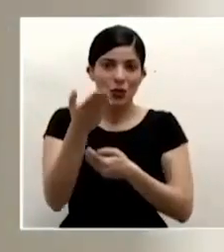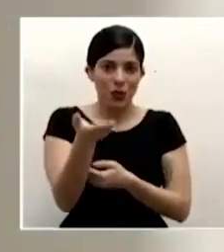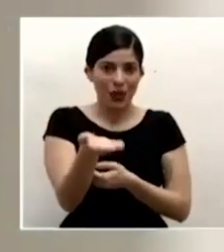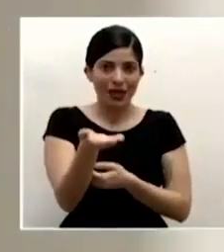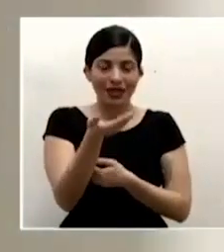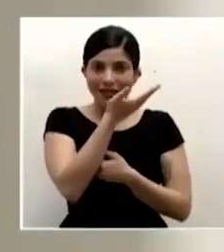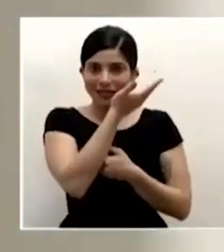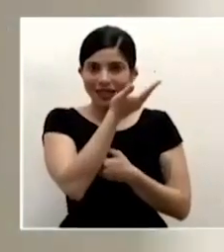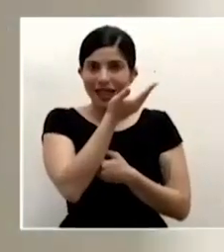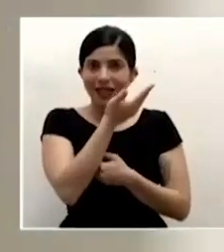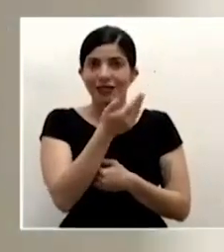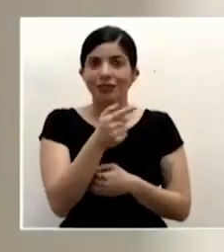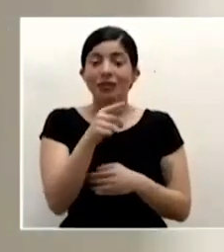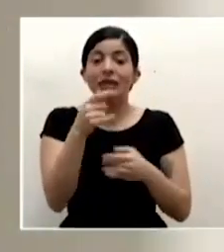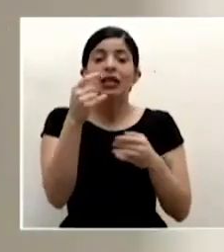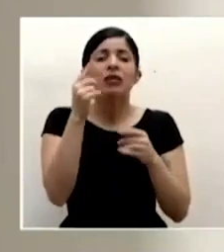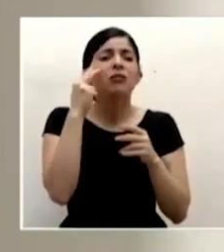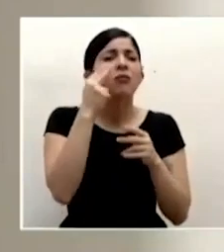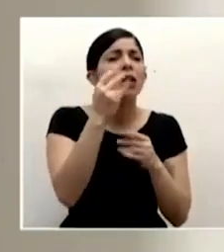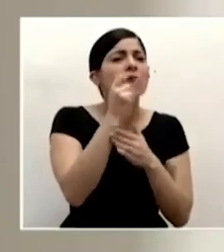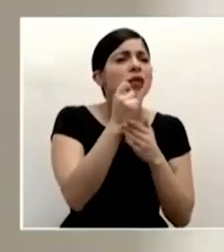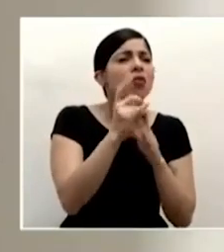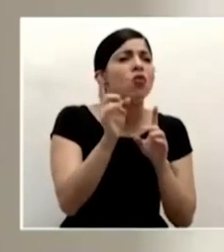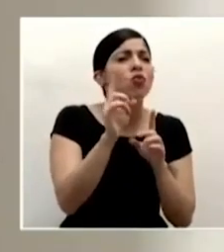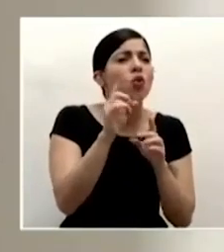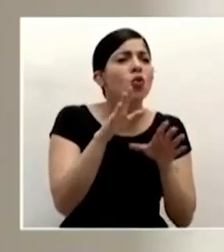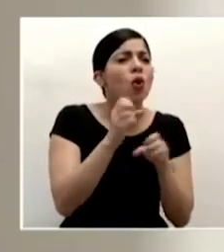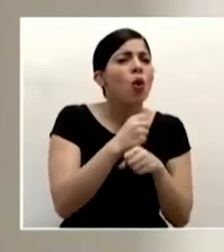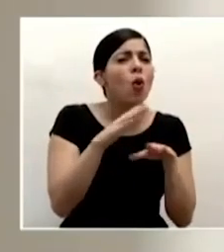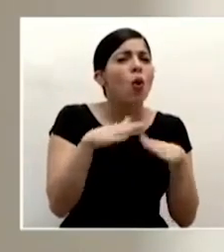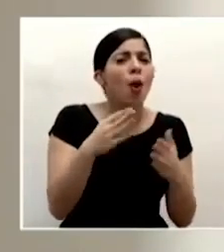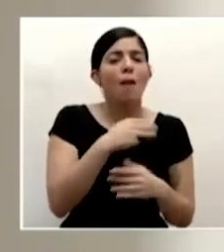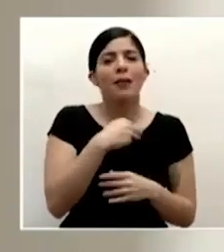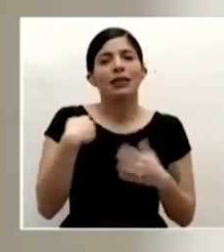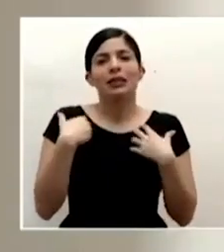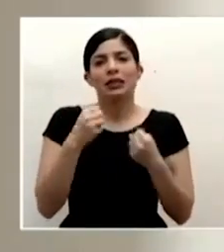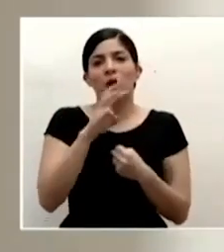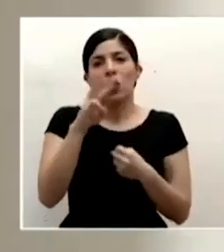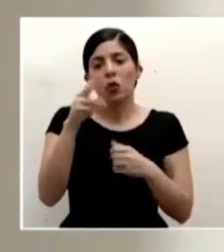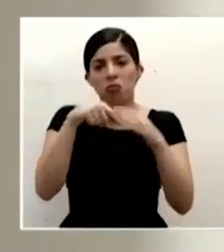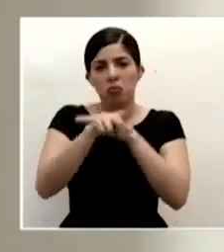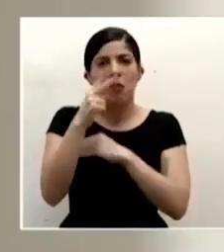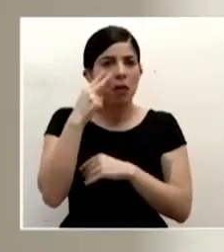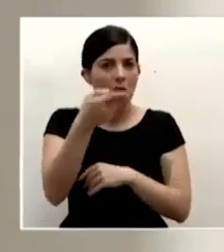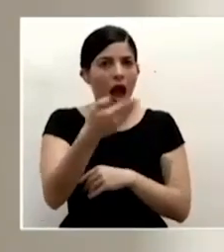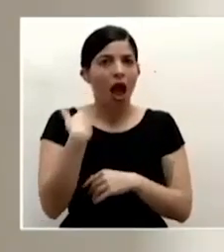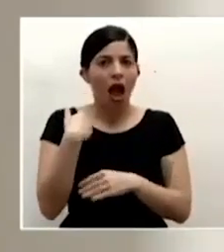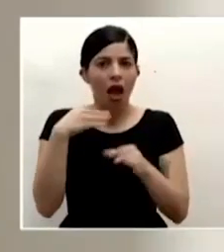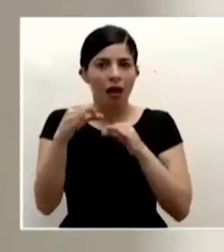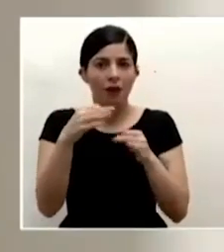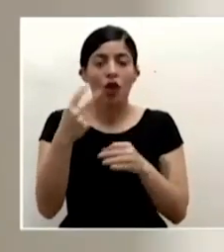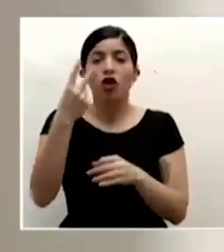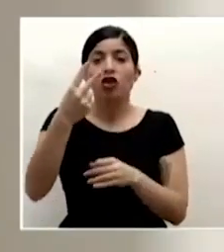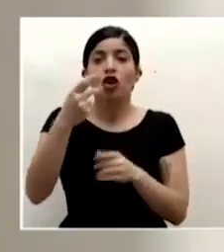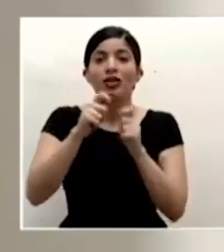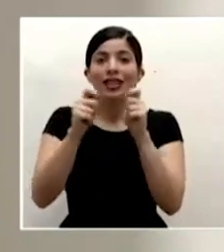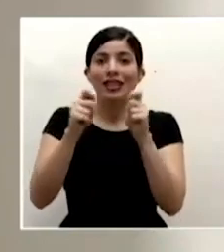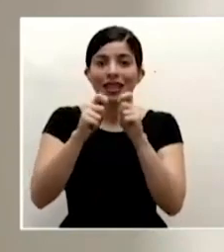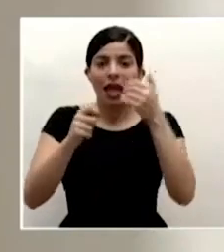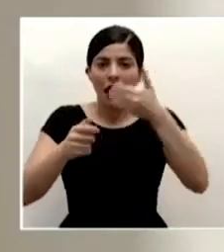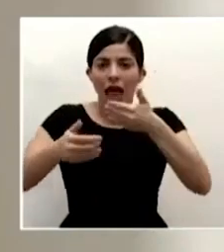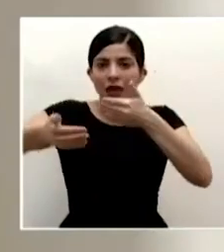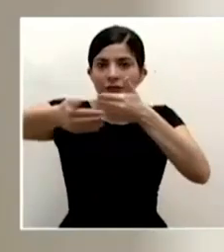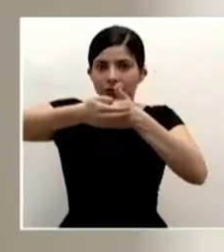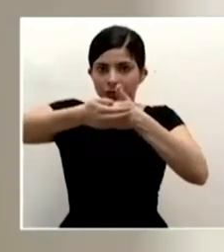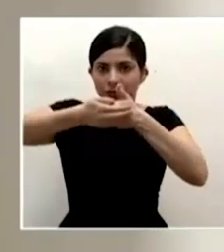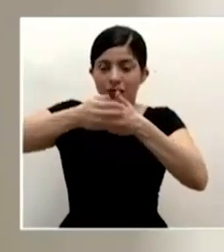el patrón está disponible en la página web del ministerio de salud usaría entonces esas dos tipos de tela unidas este lado